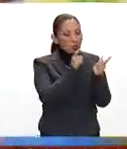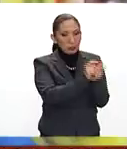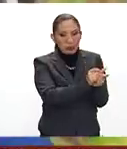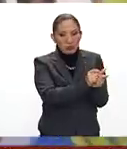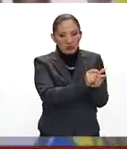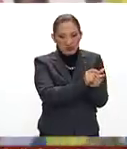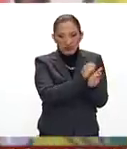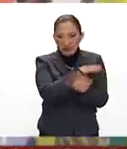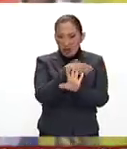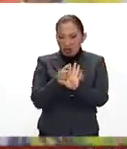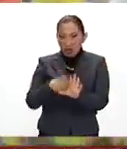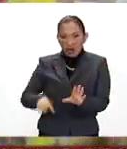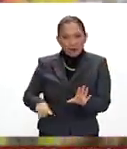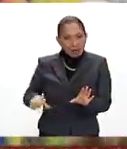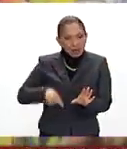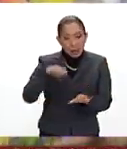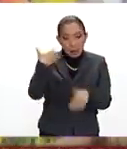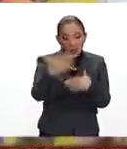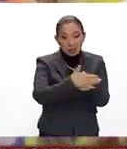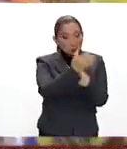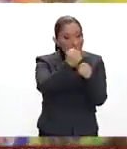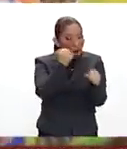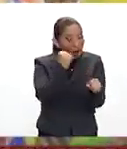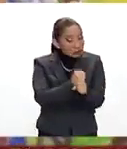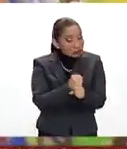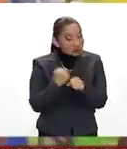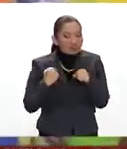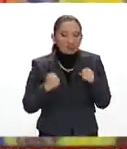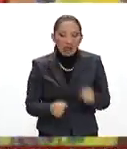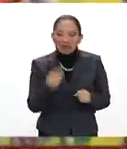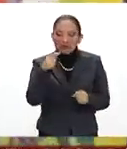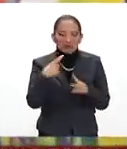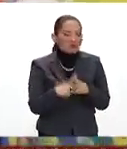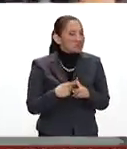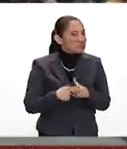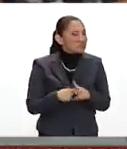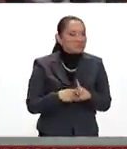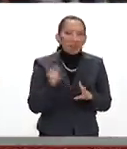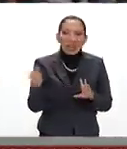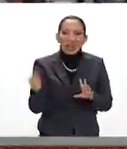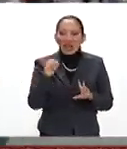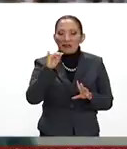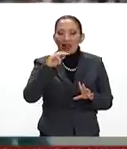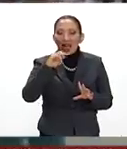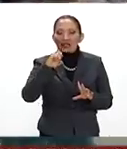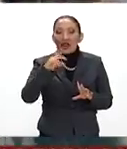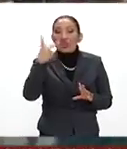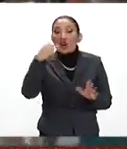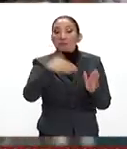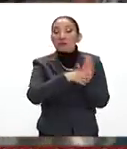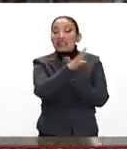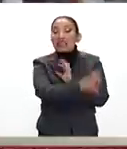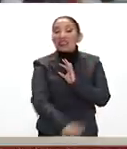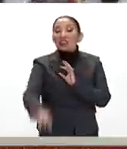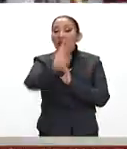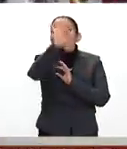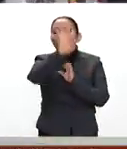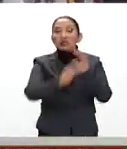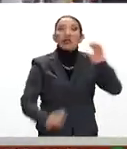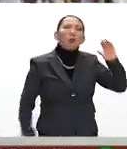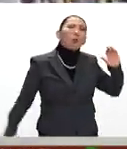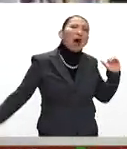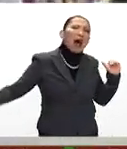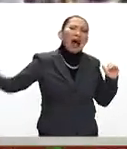opositora, están incluso para el año que viene, pronosticando una inflación del 2.500%,